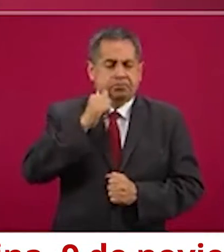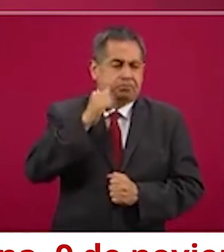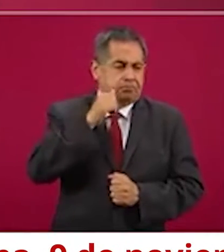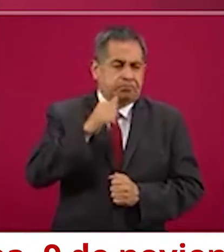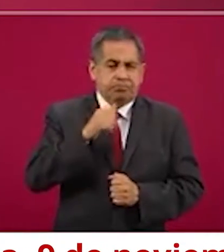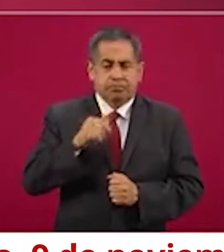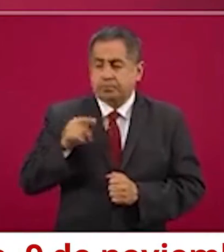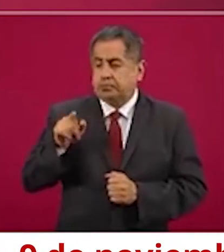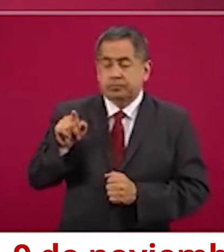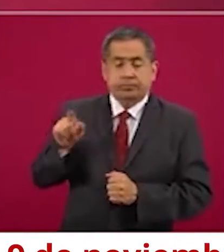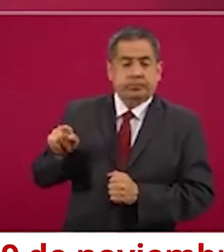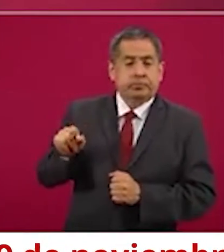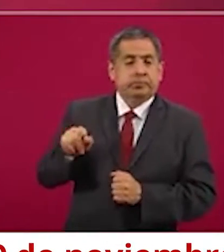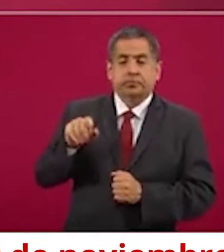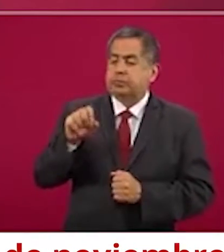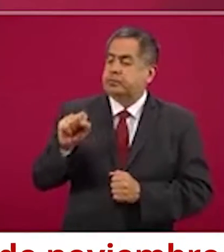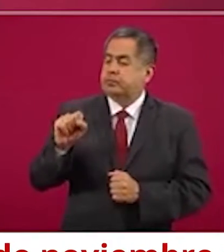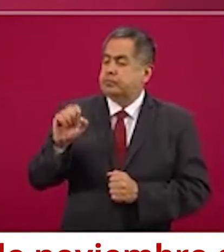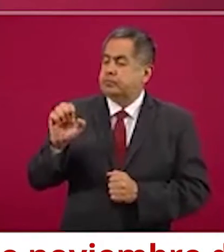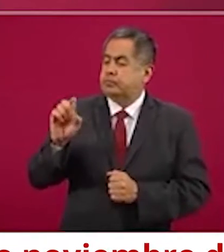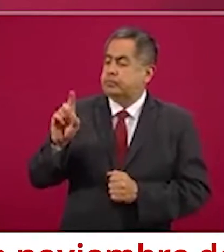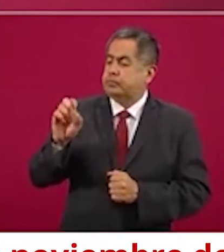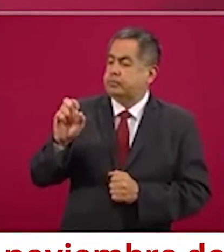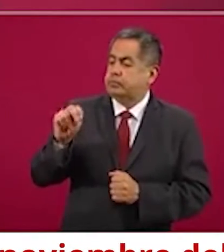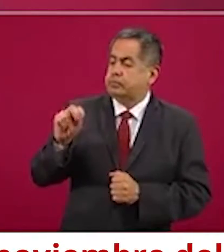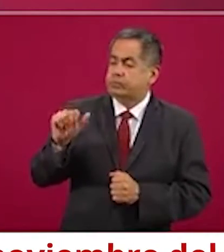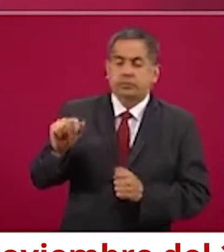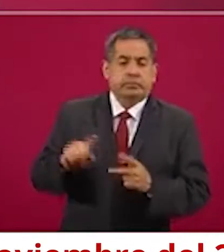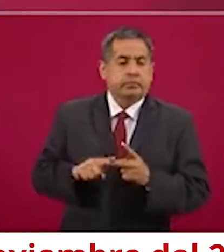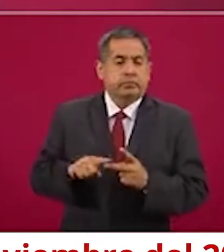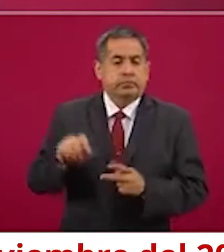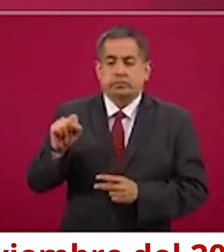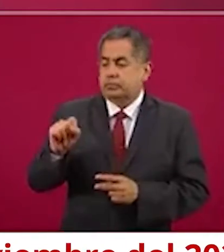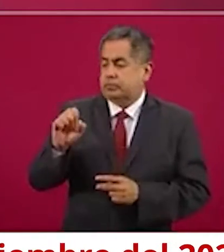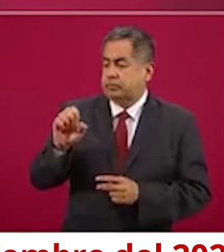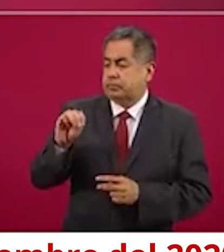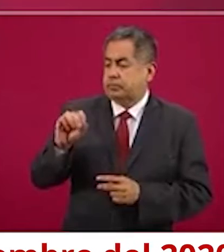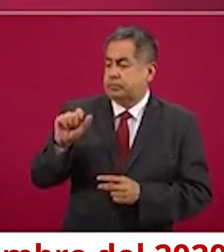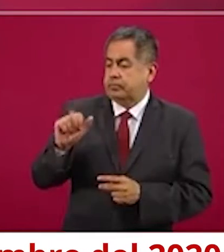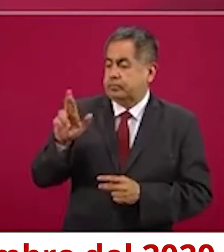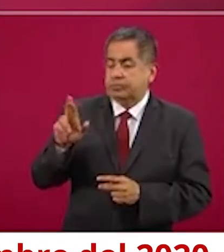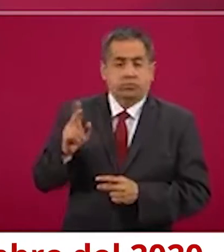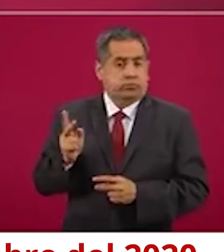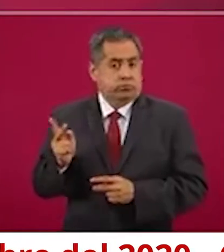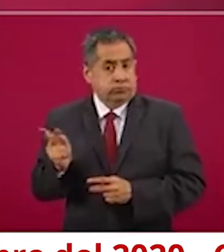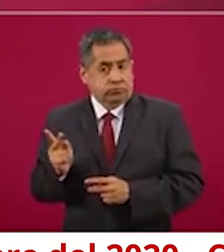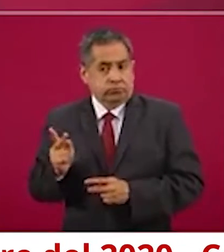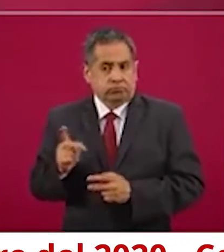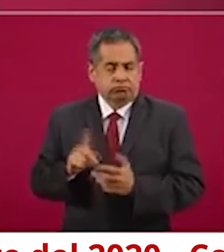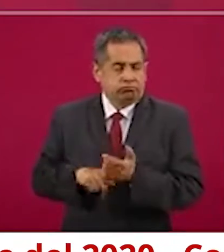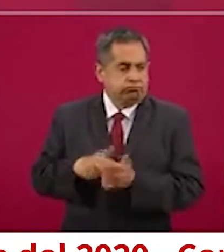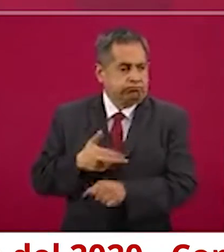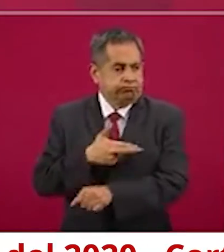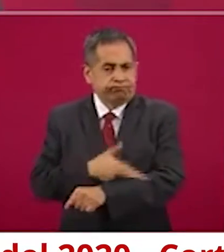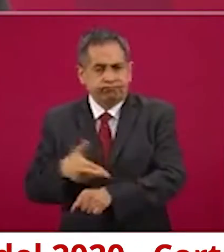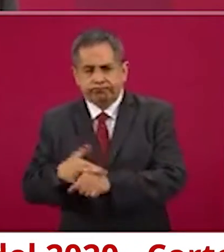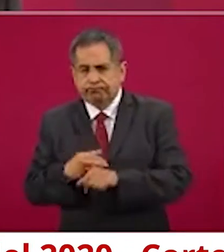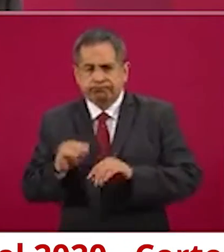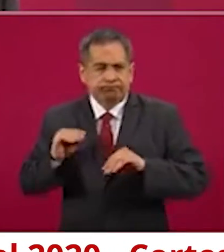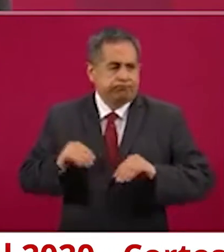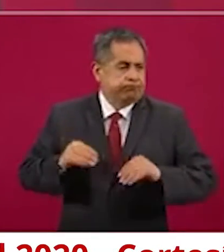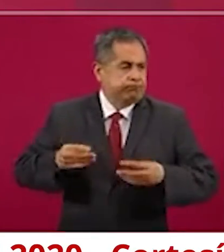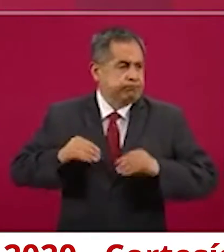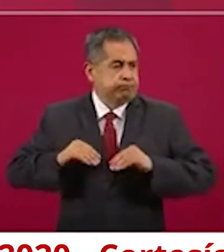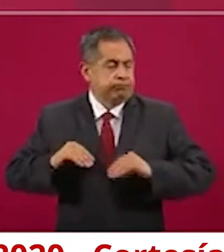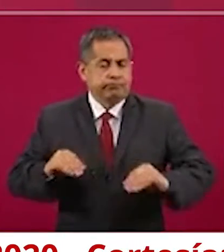la Secretaría de la Defensa, la Secretaría de Marina, están aplicando el plan DN